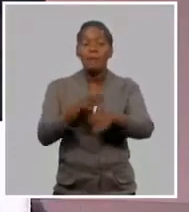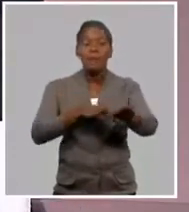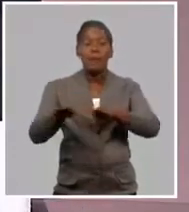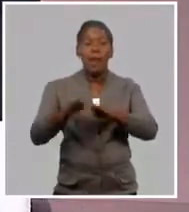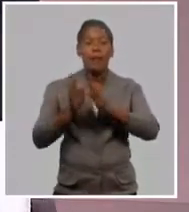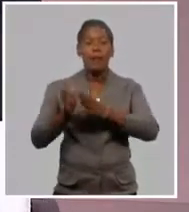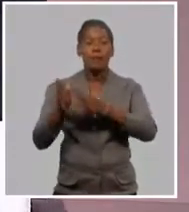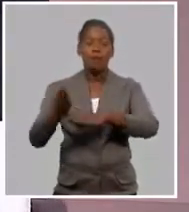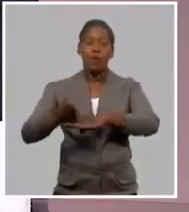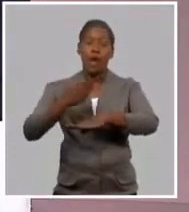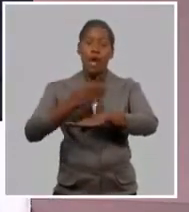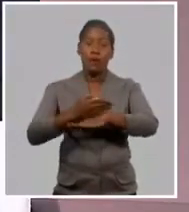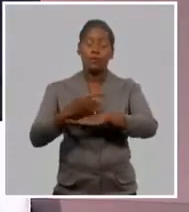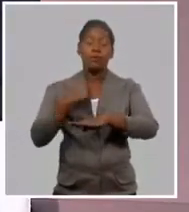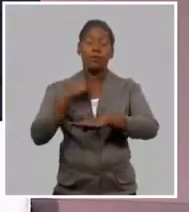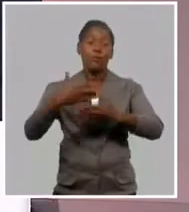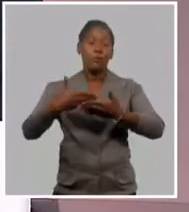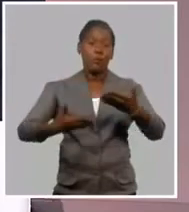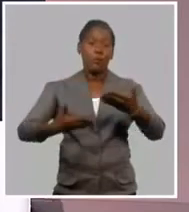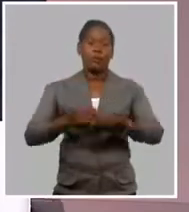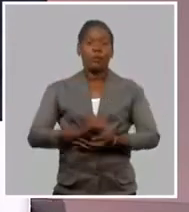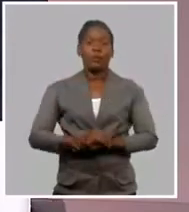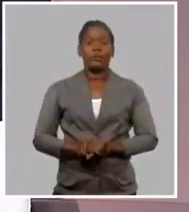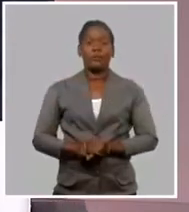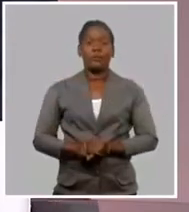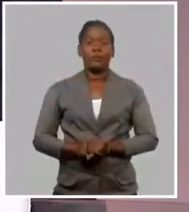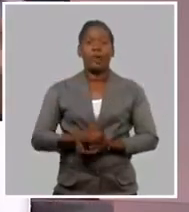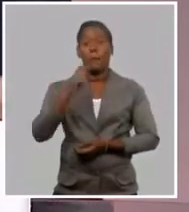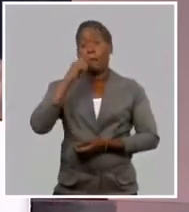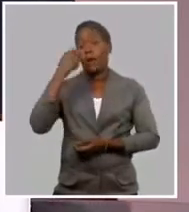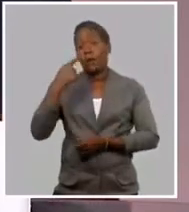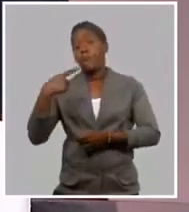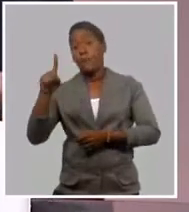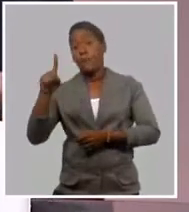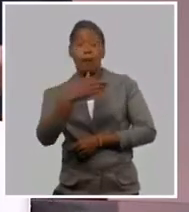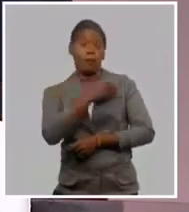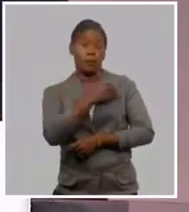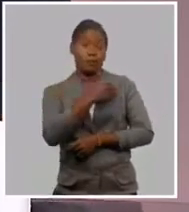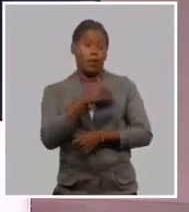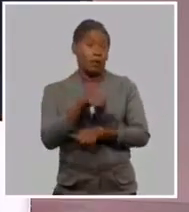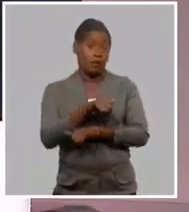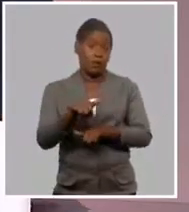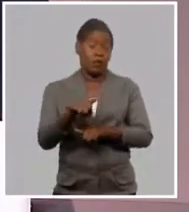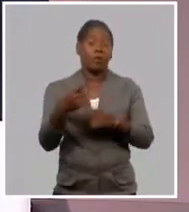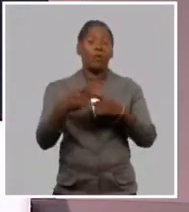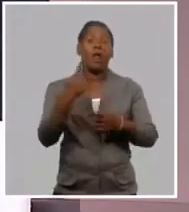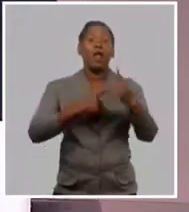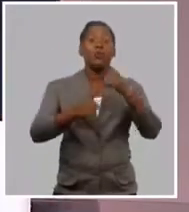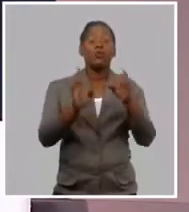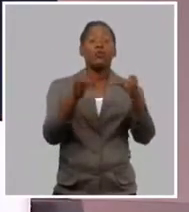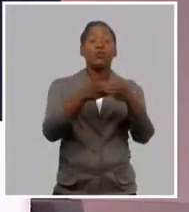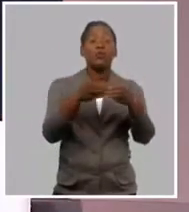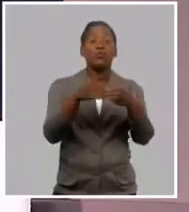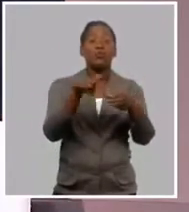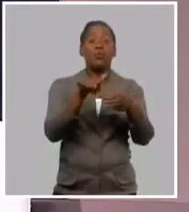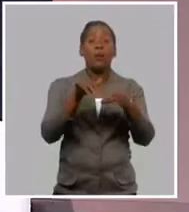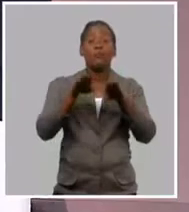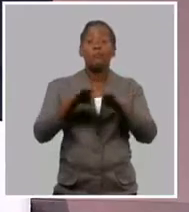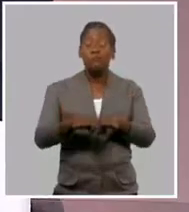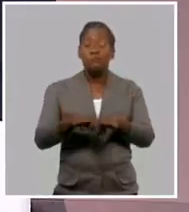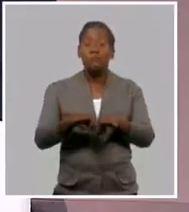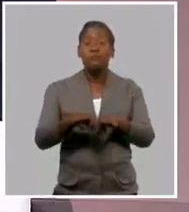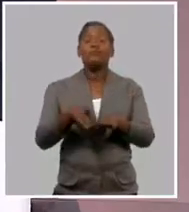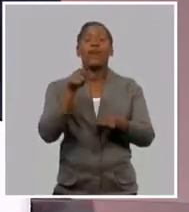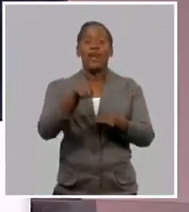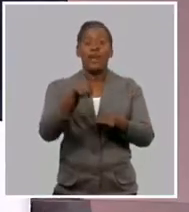docencia. Y además los estudiantes que van a empezar este primer año también han tenido un 11 grado influenciado por la pandemia y han tenido un 12